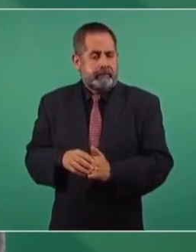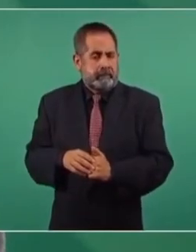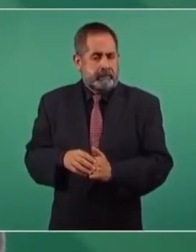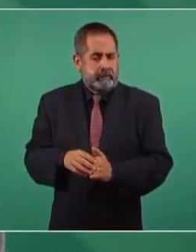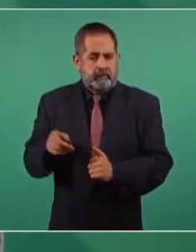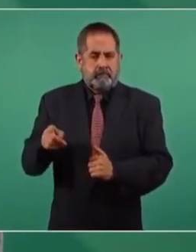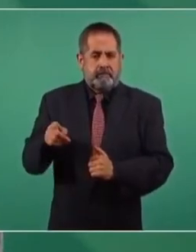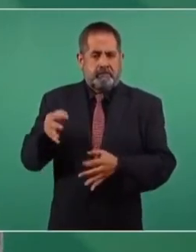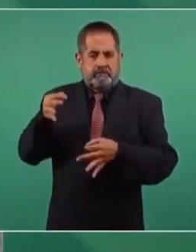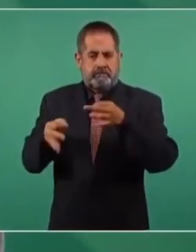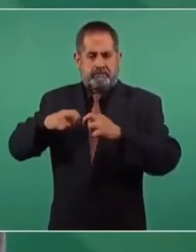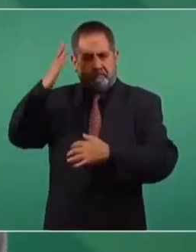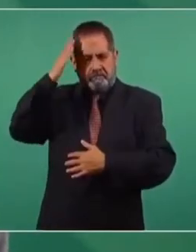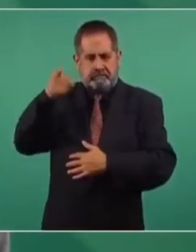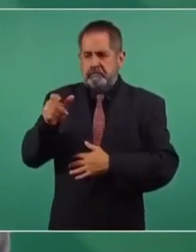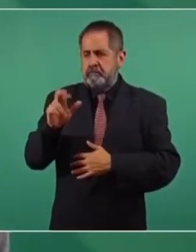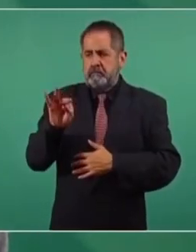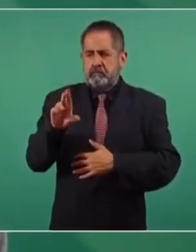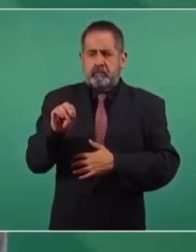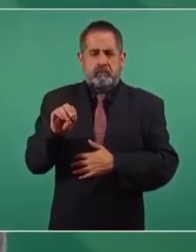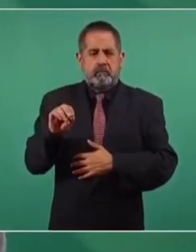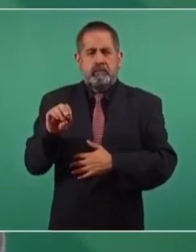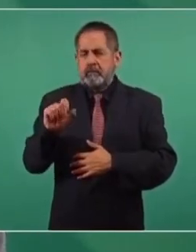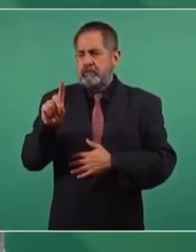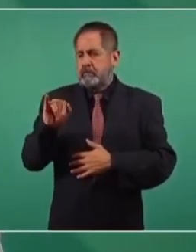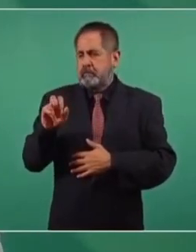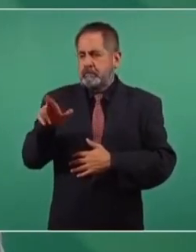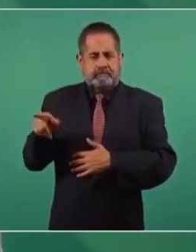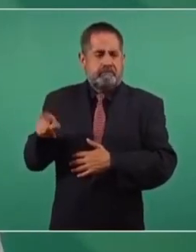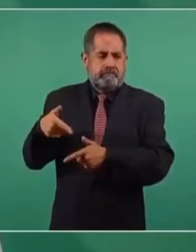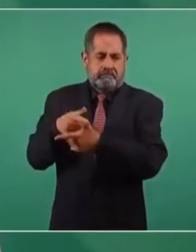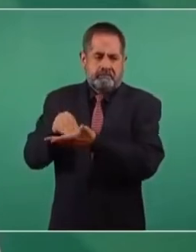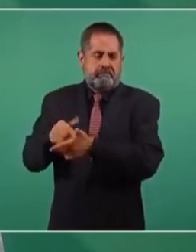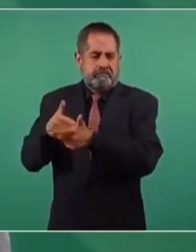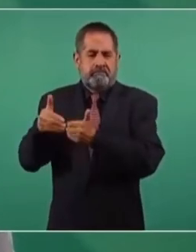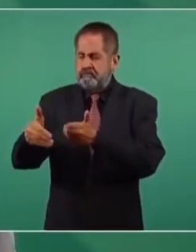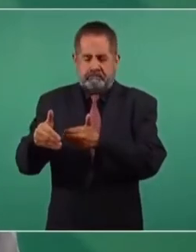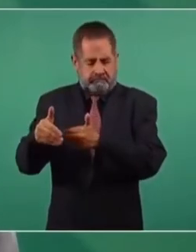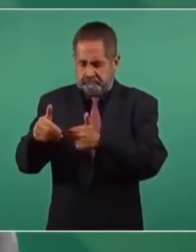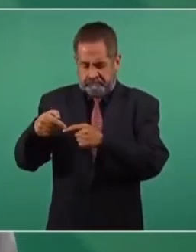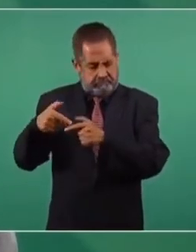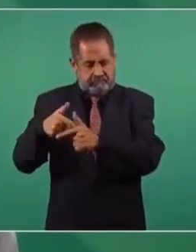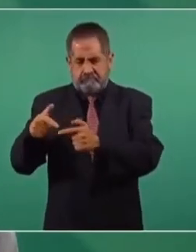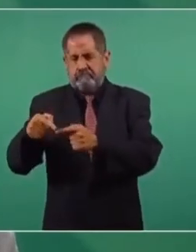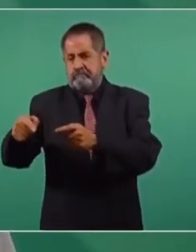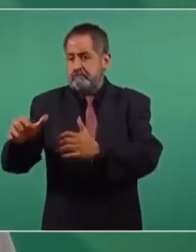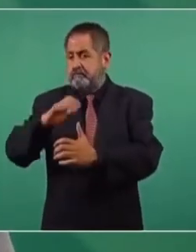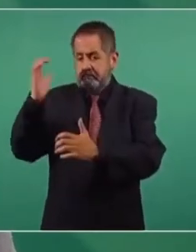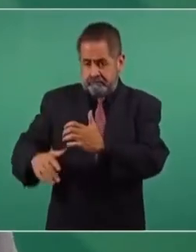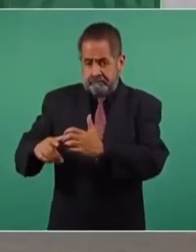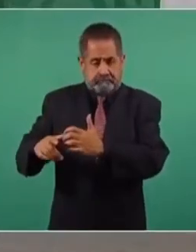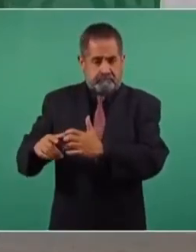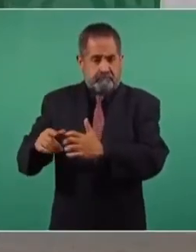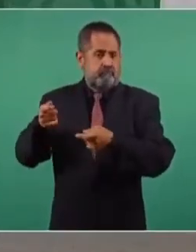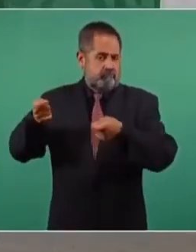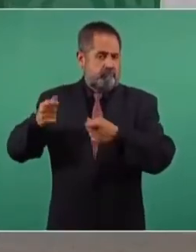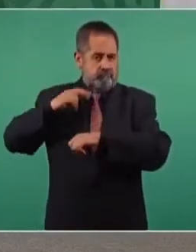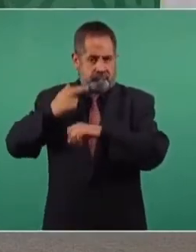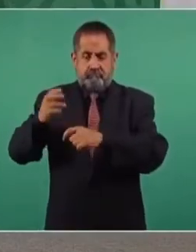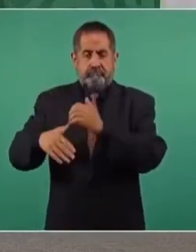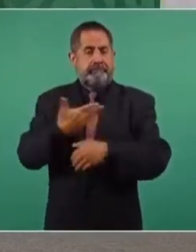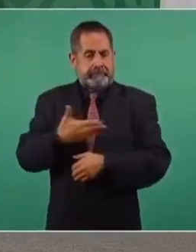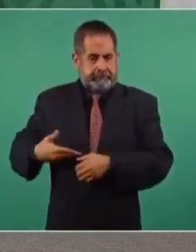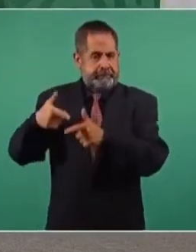el ministro Arturo Saldívar sea, hasta que termine su mandato, como ministro,